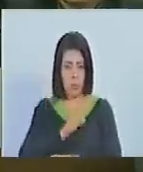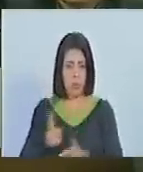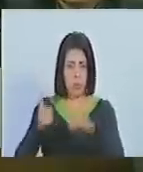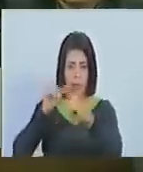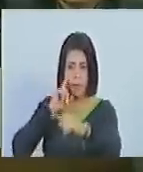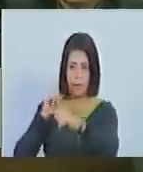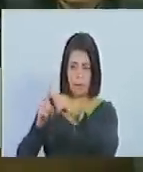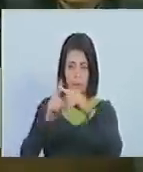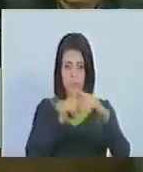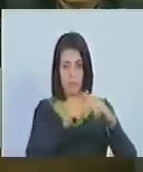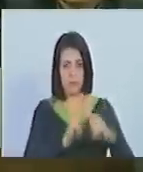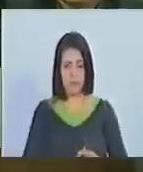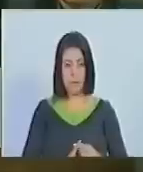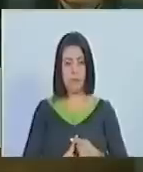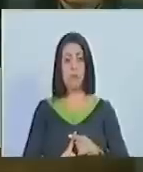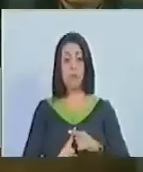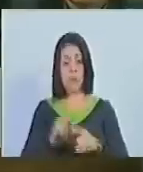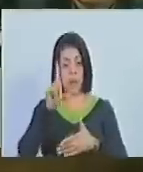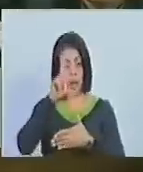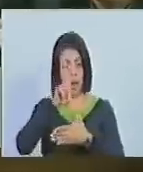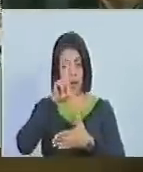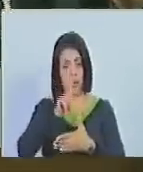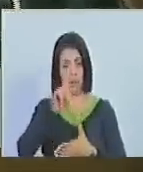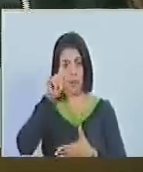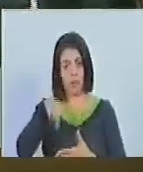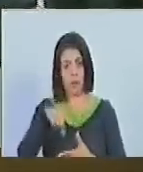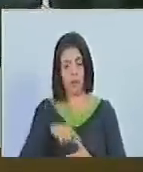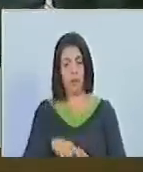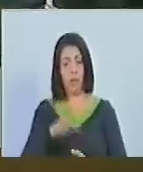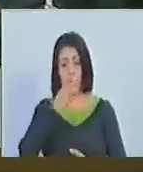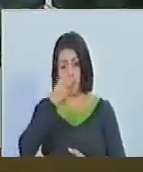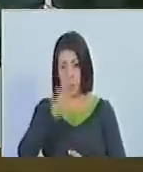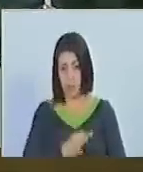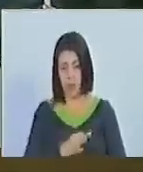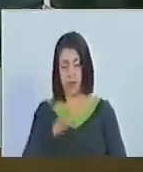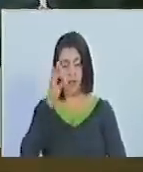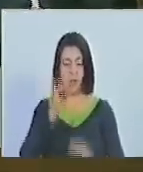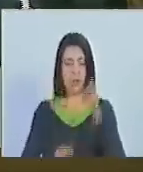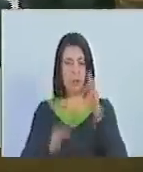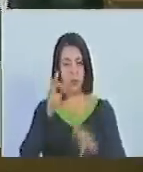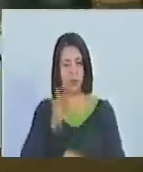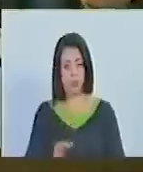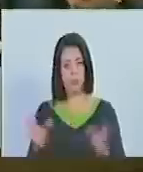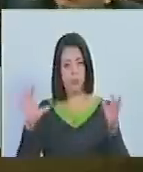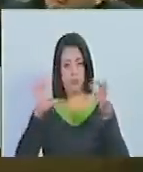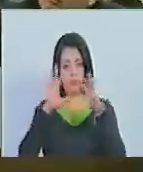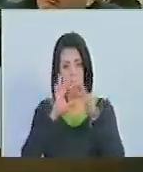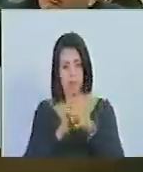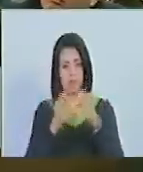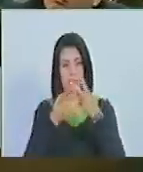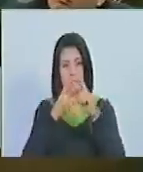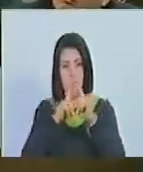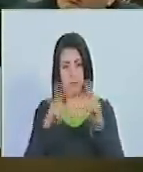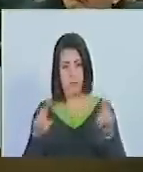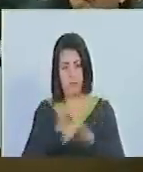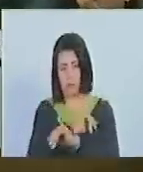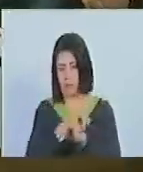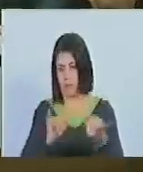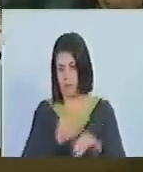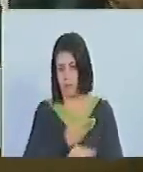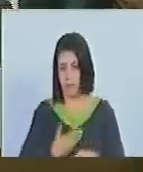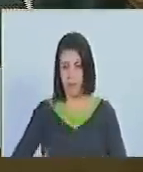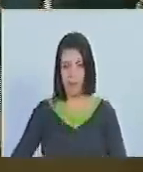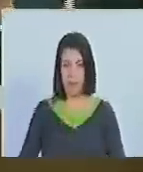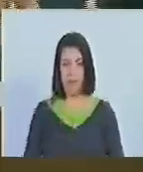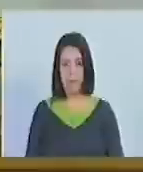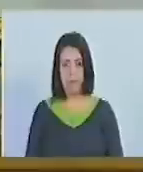identificarnos en el espíritu latinoamericano de la verdad de la justicia de la conciliación y de la paz es todo señor